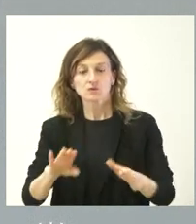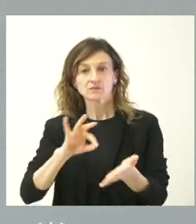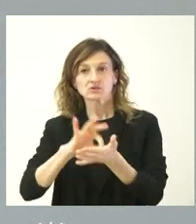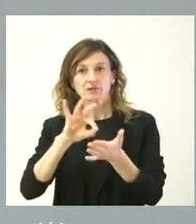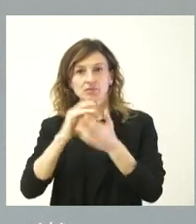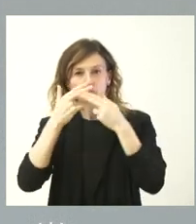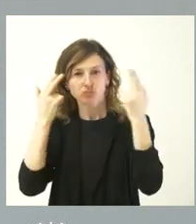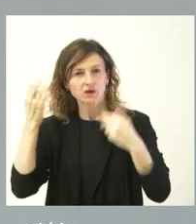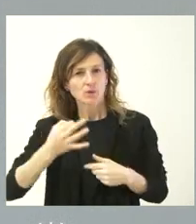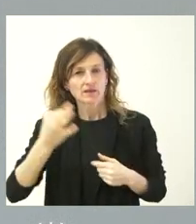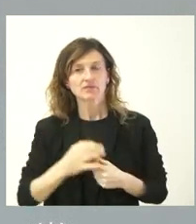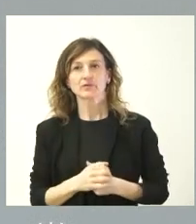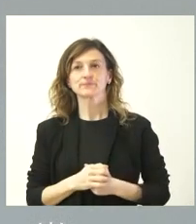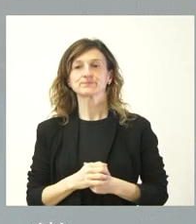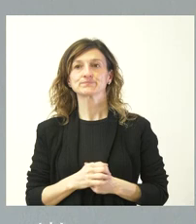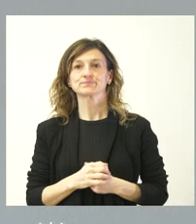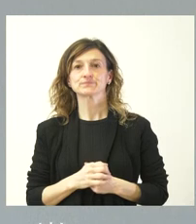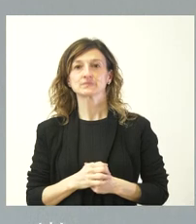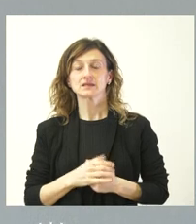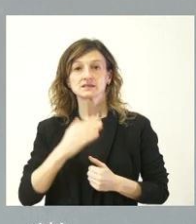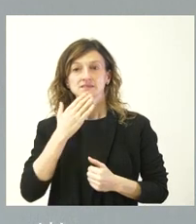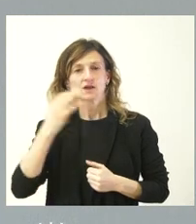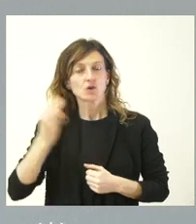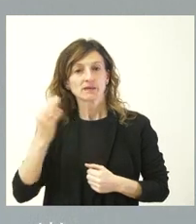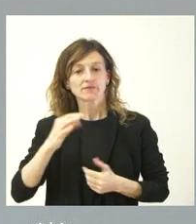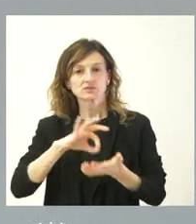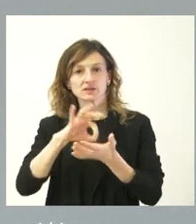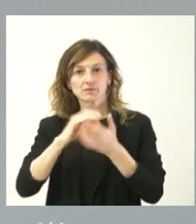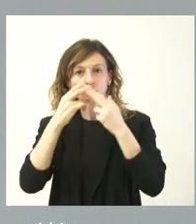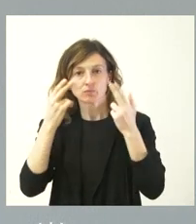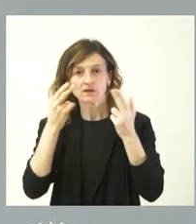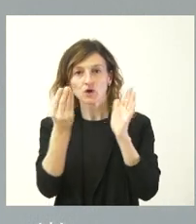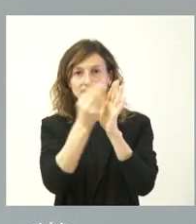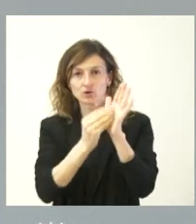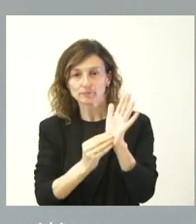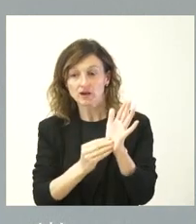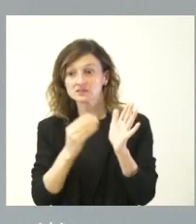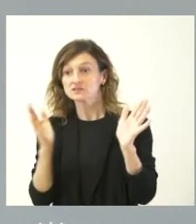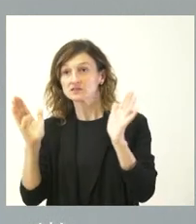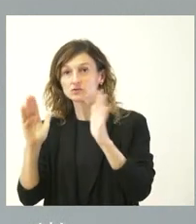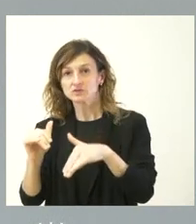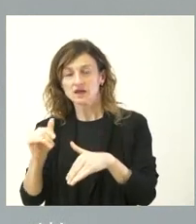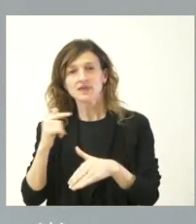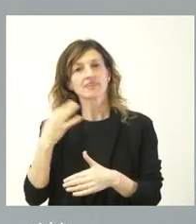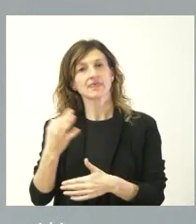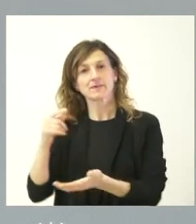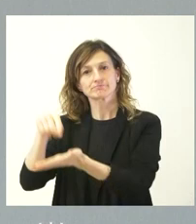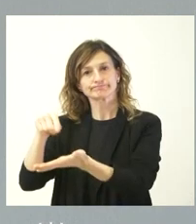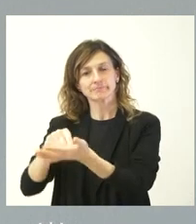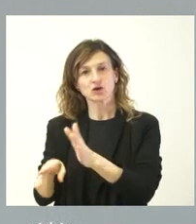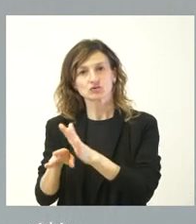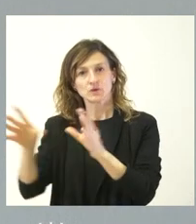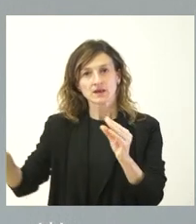pues como le digo todas las que son obligación de servicio público las vamos incorporando y aquellas que no lo son nosotros vamos a seguir exigiendo que se incorporen.